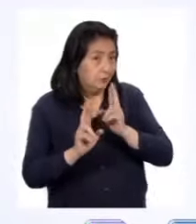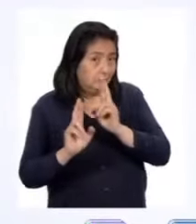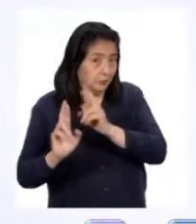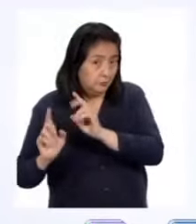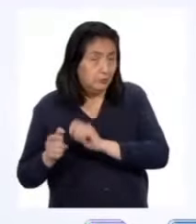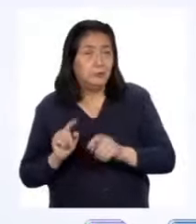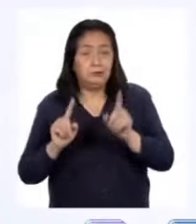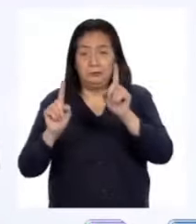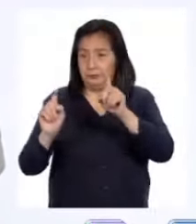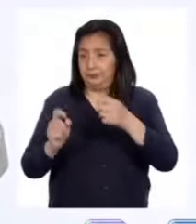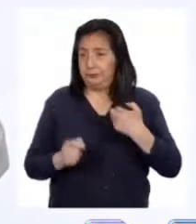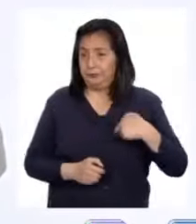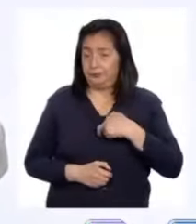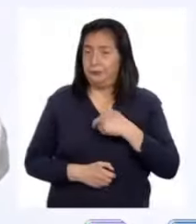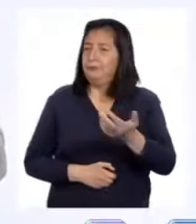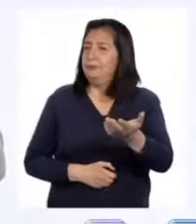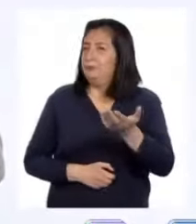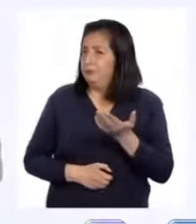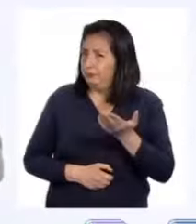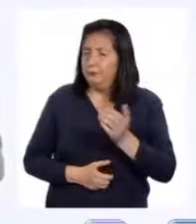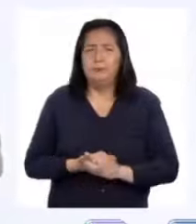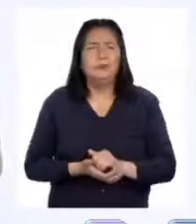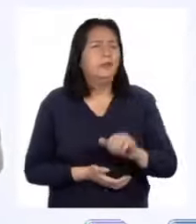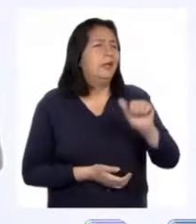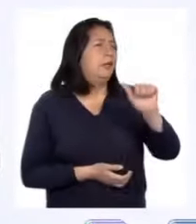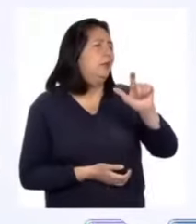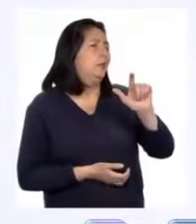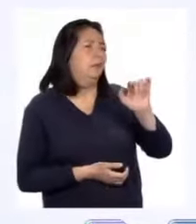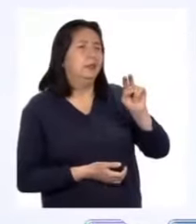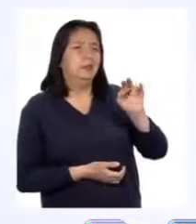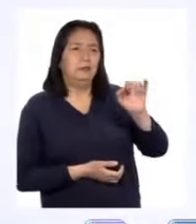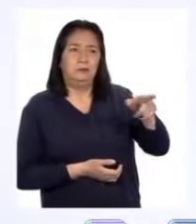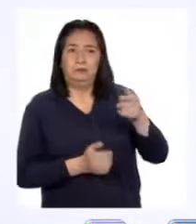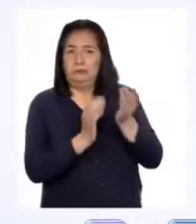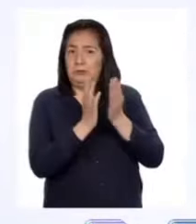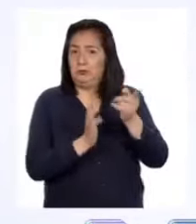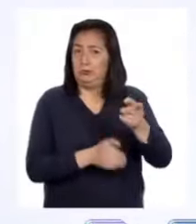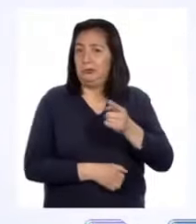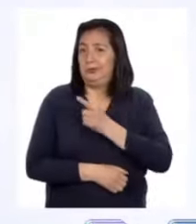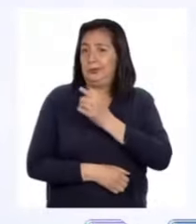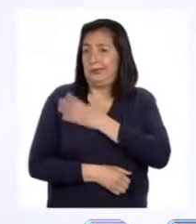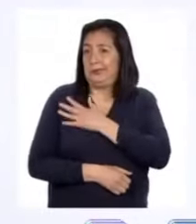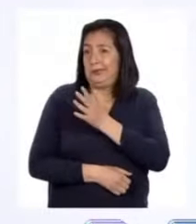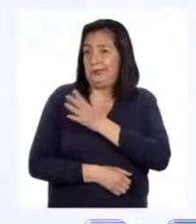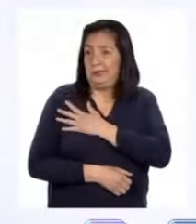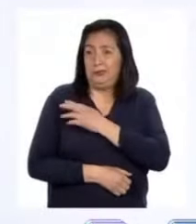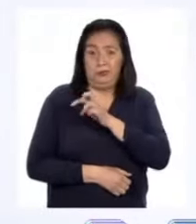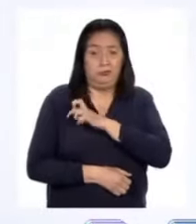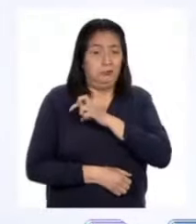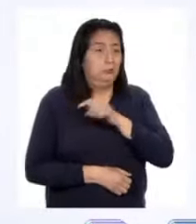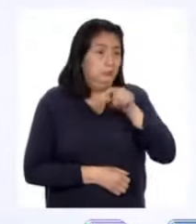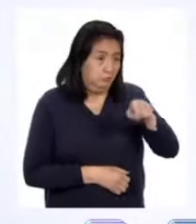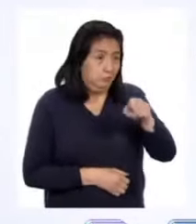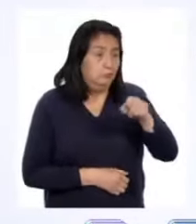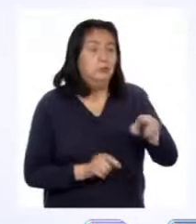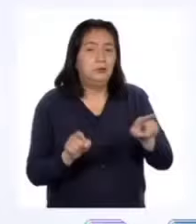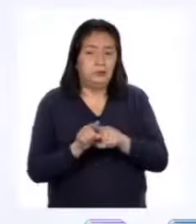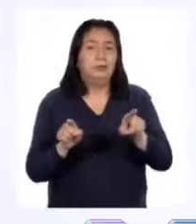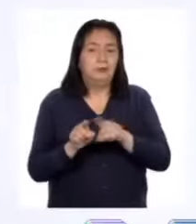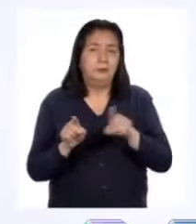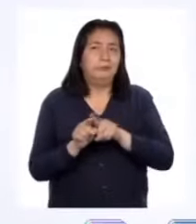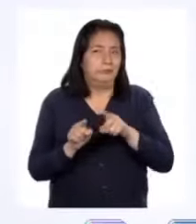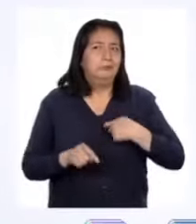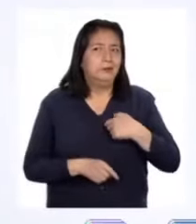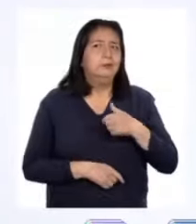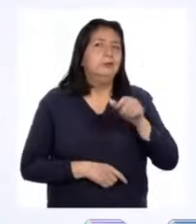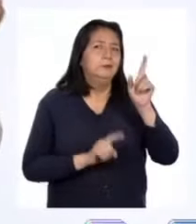interrogantes, hemos invitado a Alanis. Ella es una estudiante de quinto grado, quien también se hacía estas